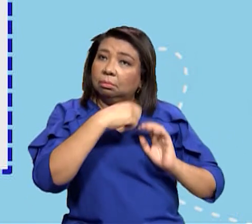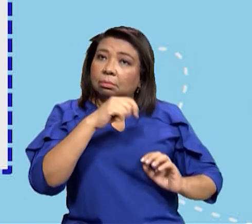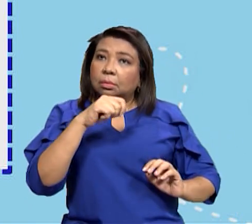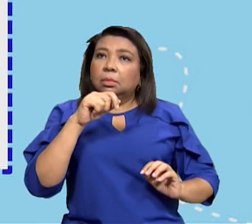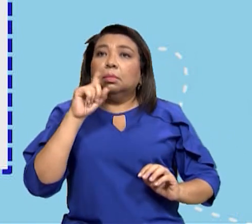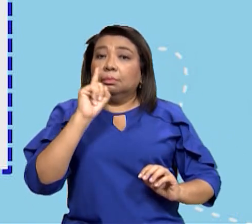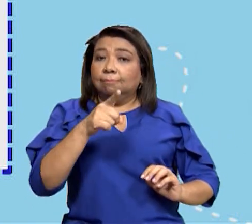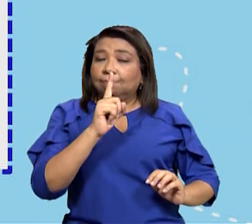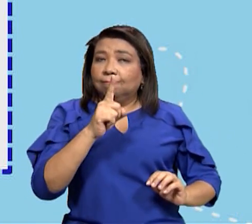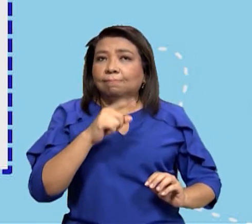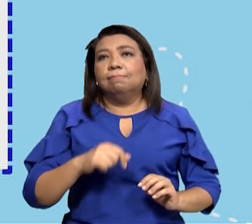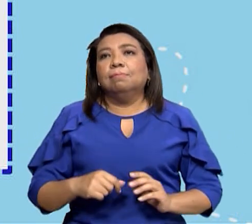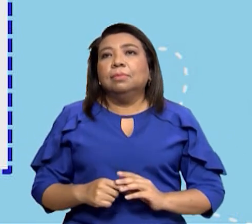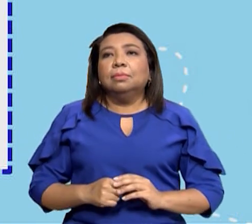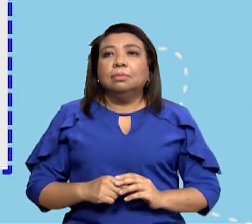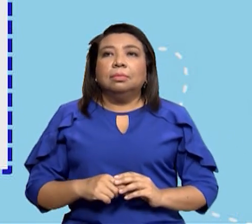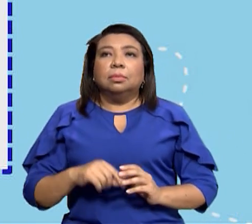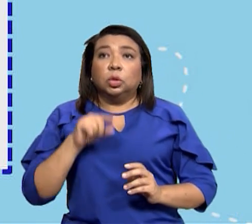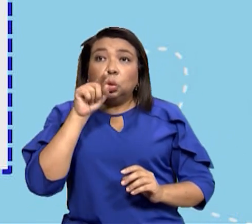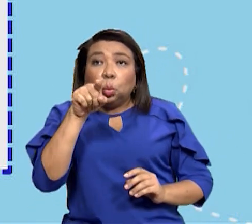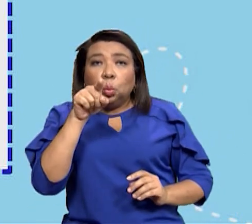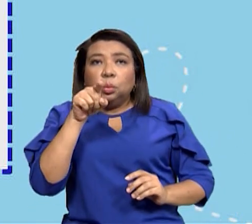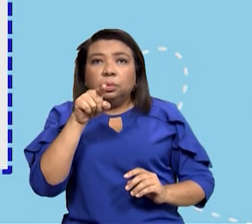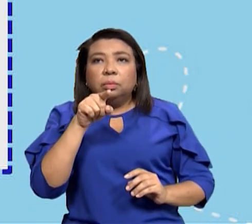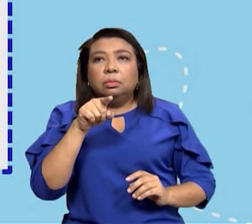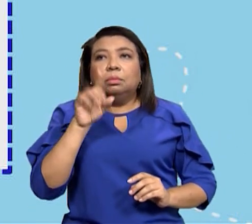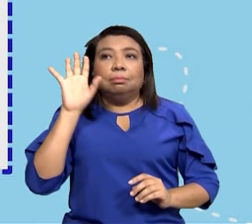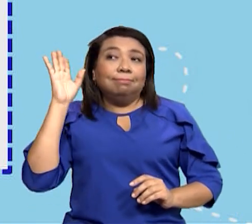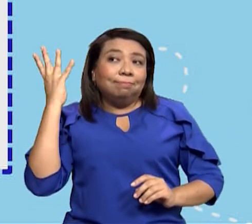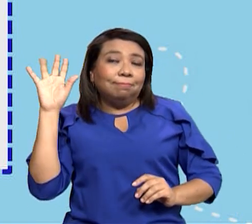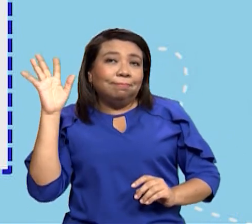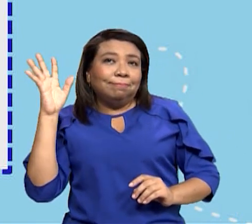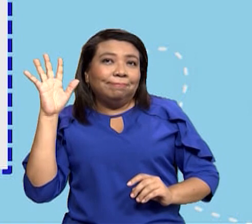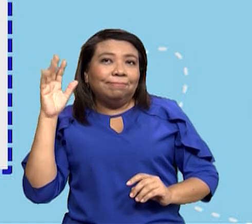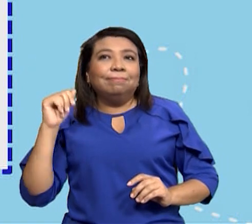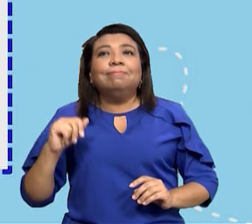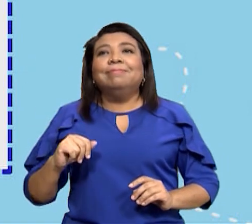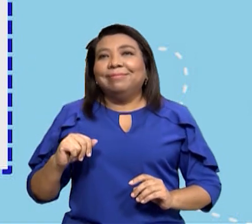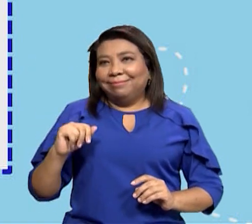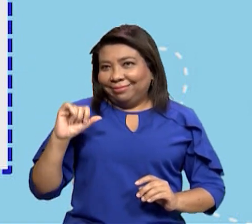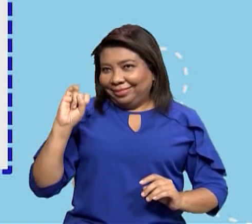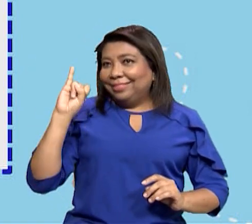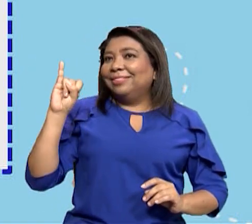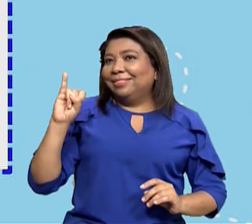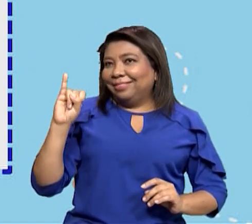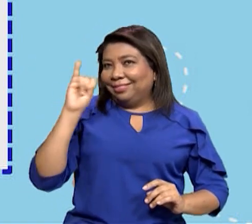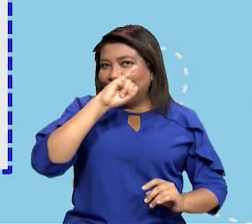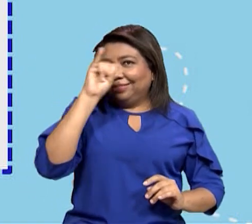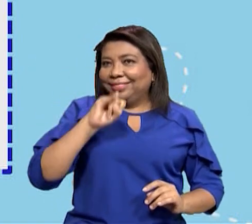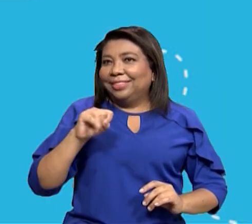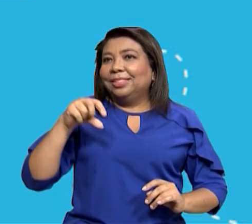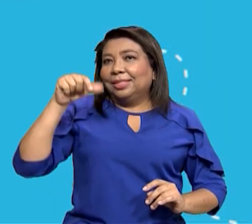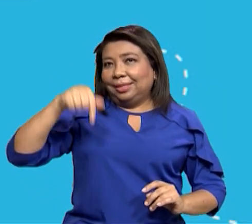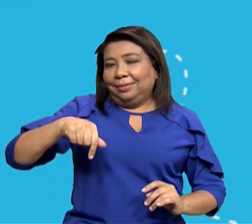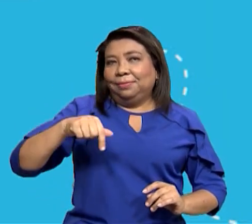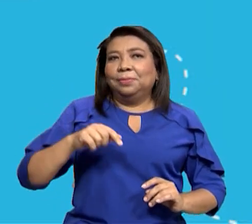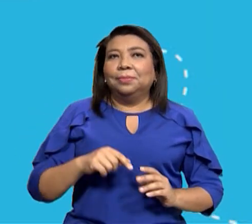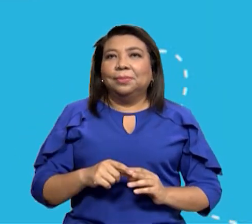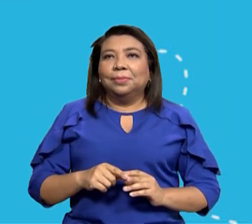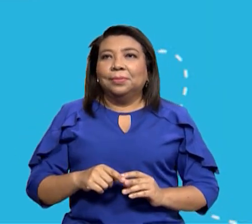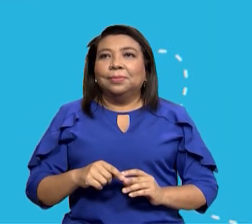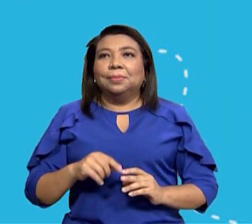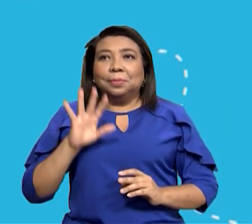tres derechos solamente del montón que hemos estudiado solamente vamos a poner tres derechos y tres deberes